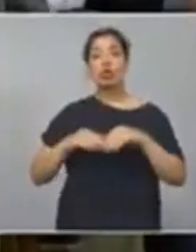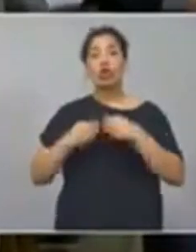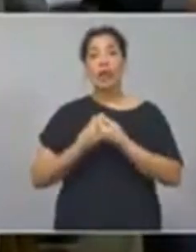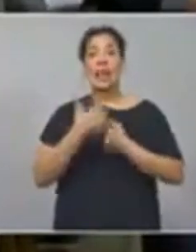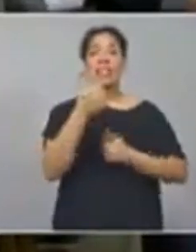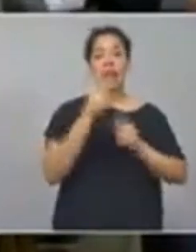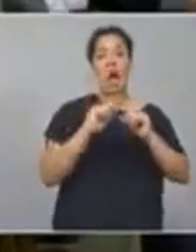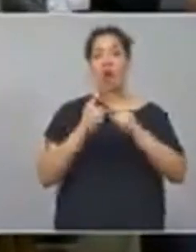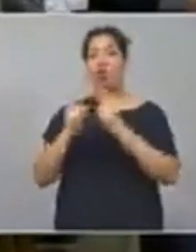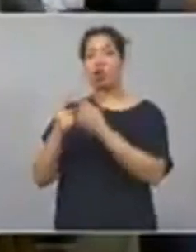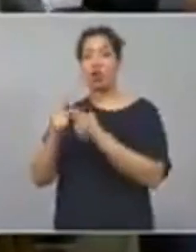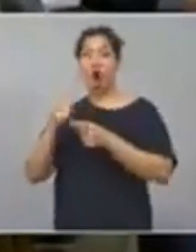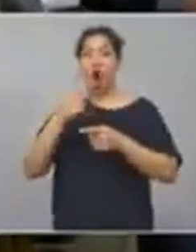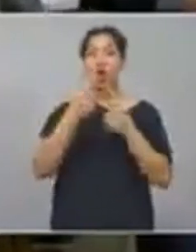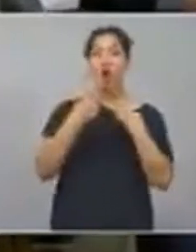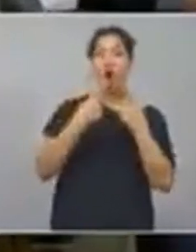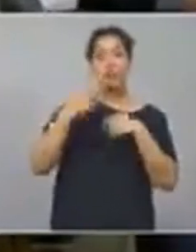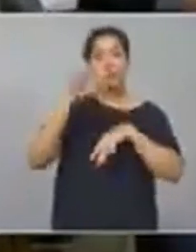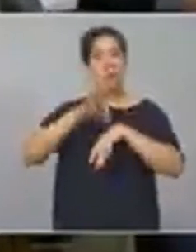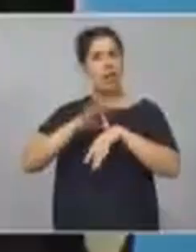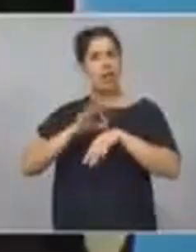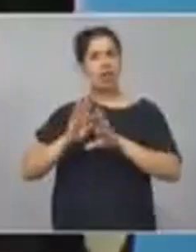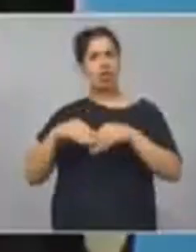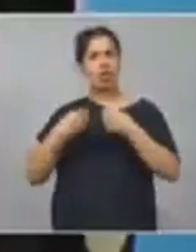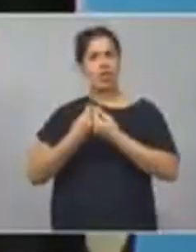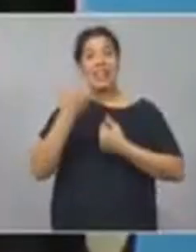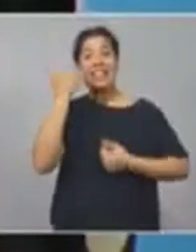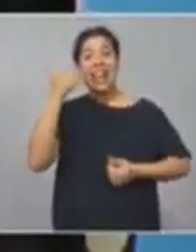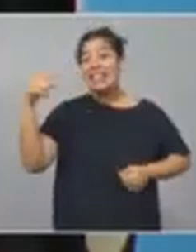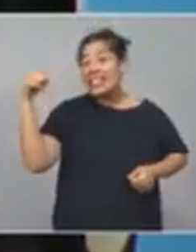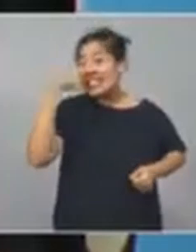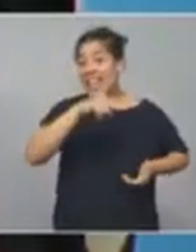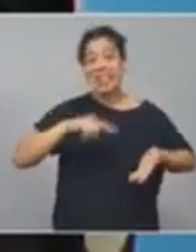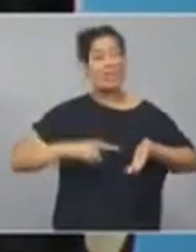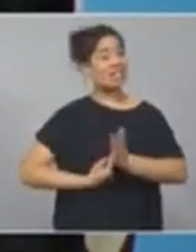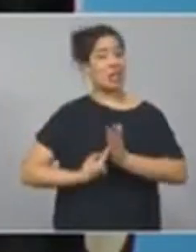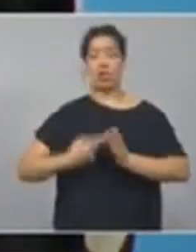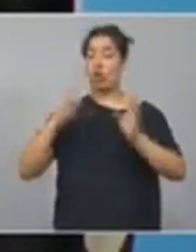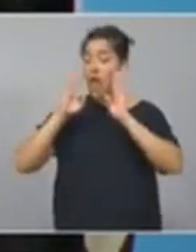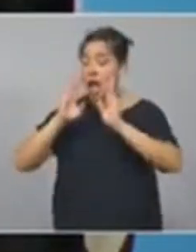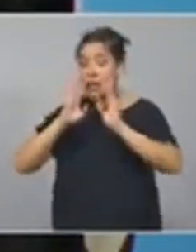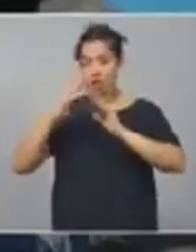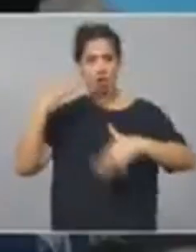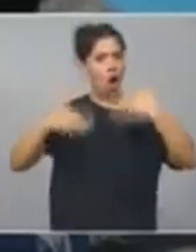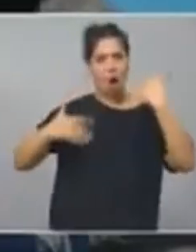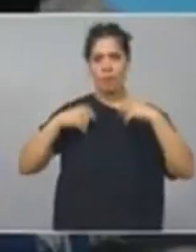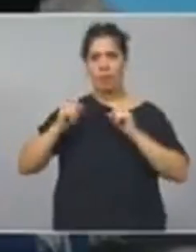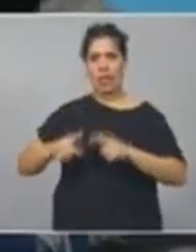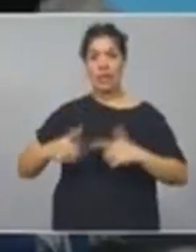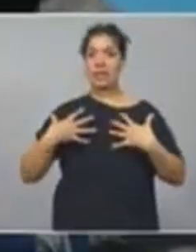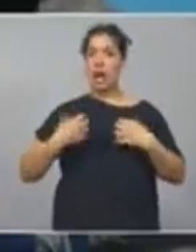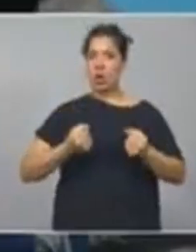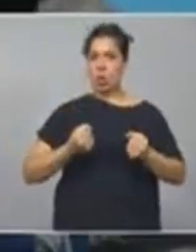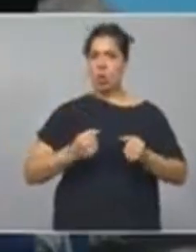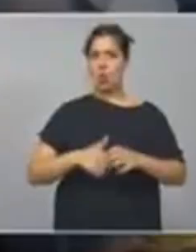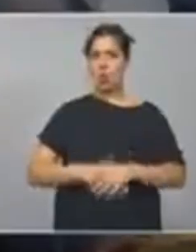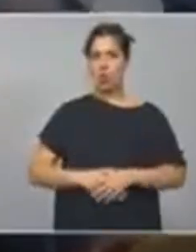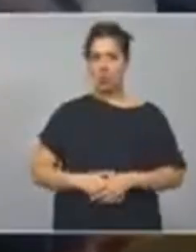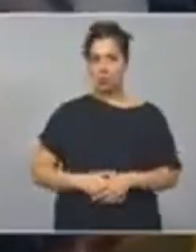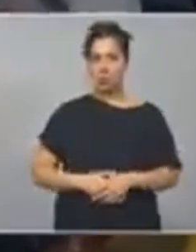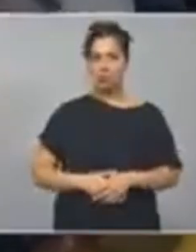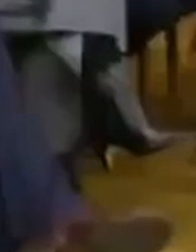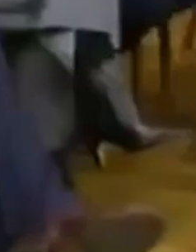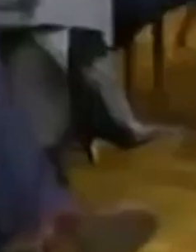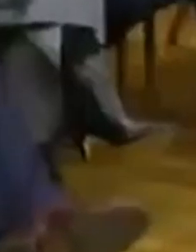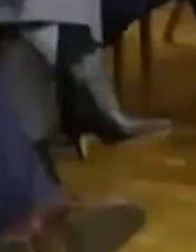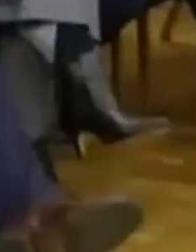son 167 centros de atención primaria de la salud, 227 escuelas en la provincia de Buenos